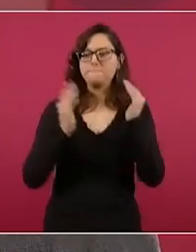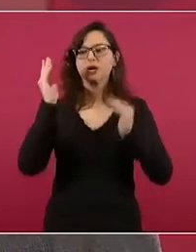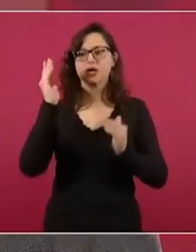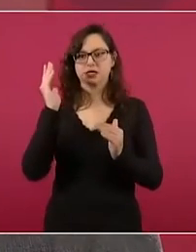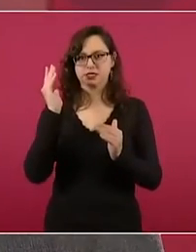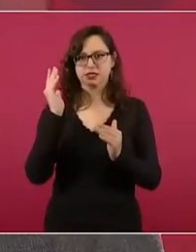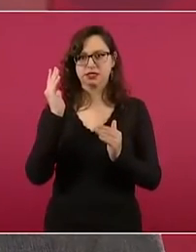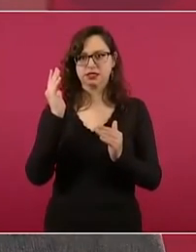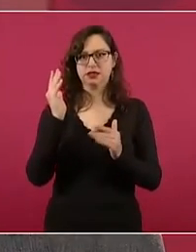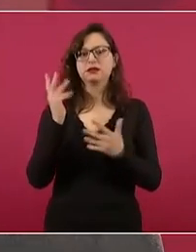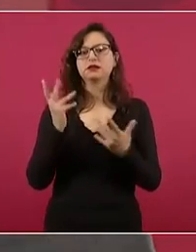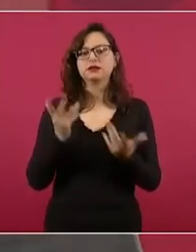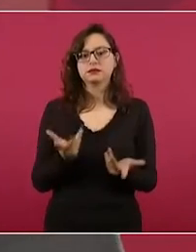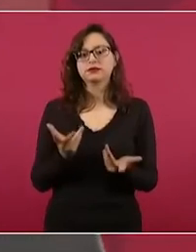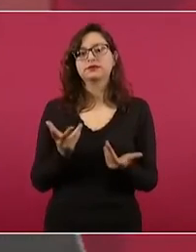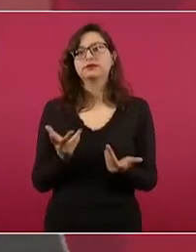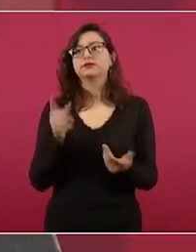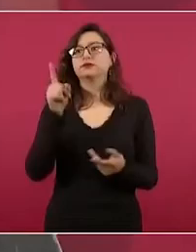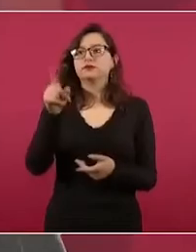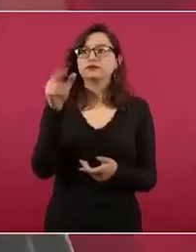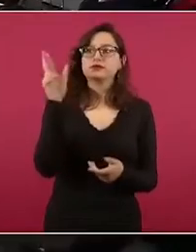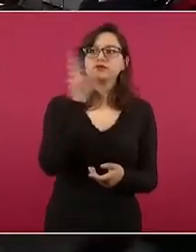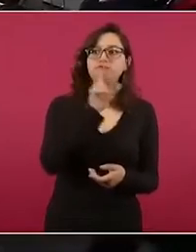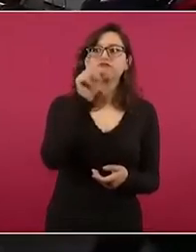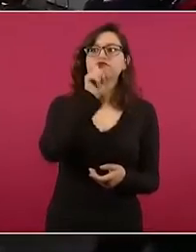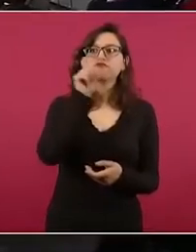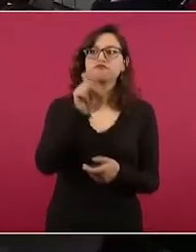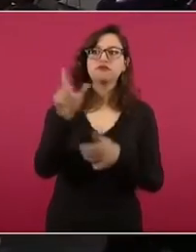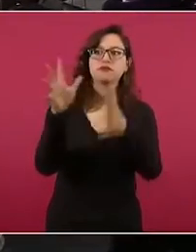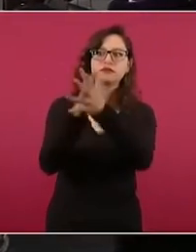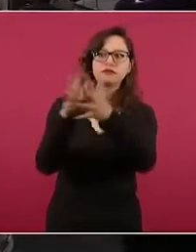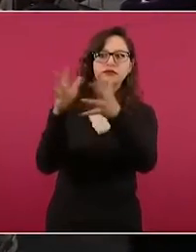la guerra de Rusia y Ucrania,